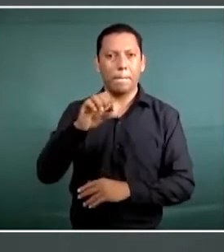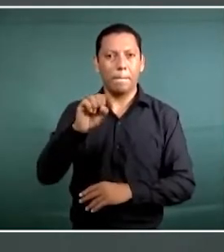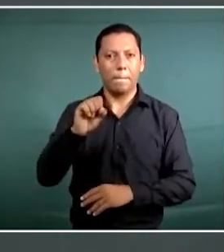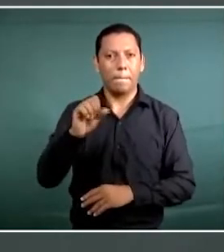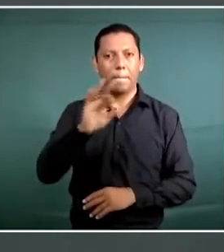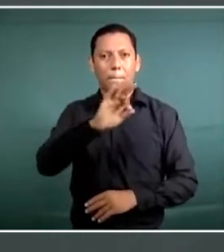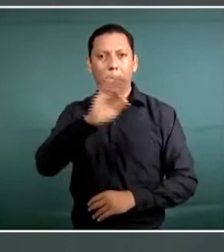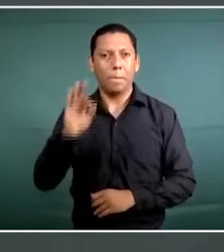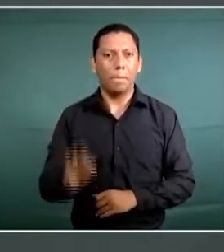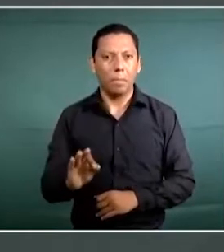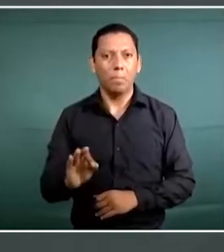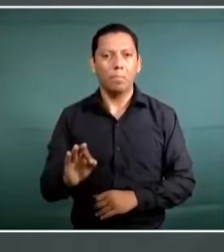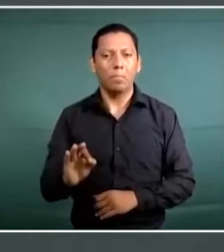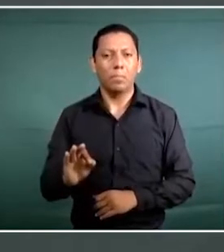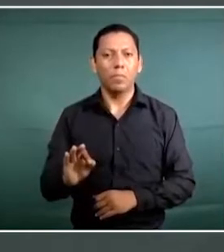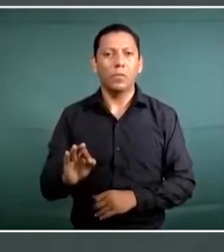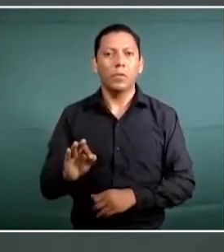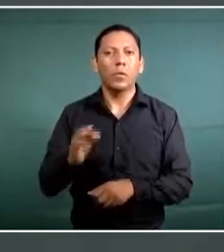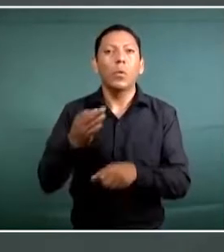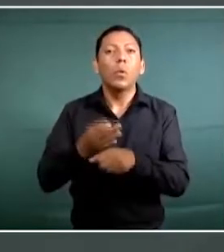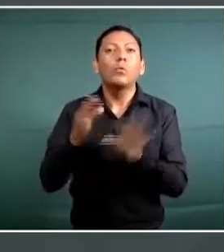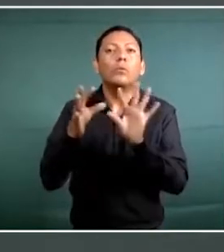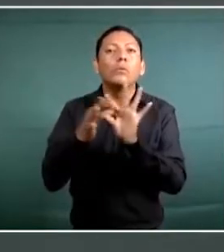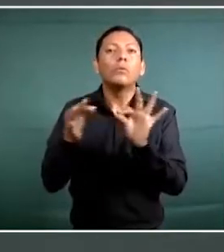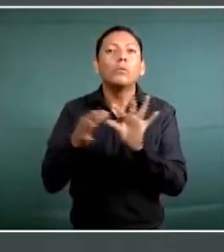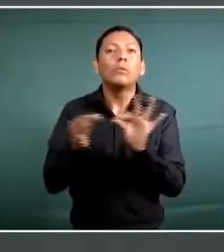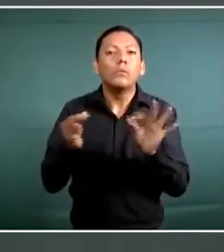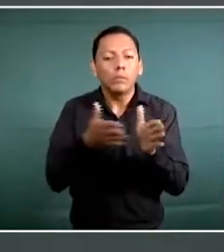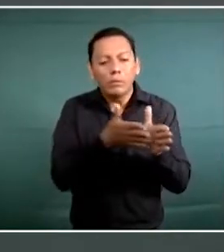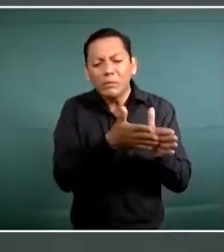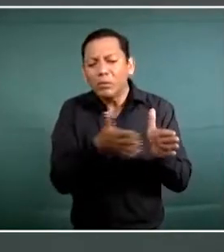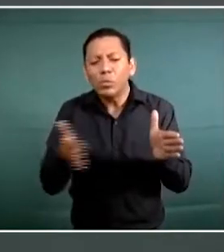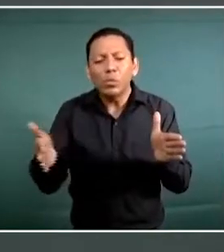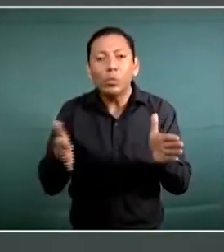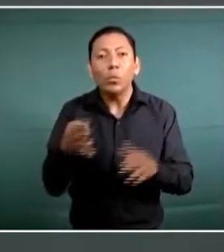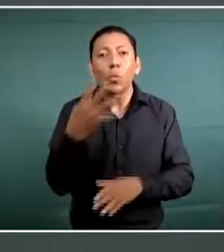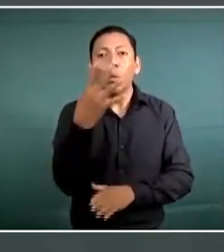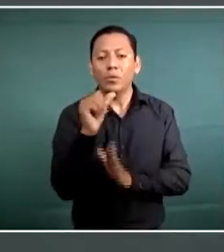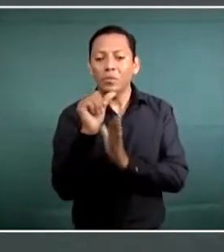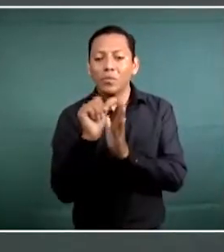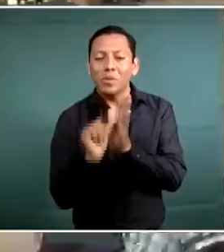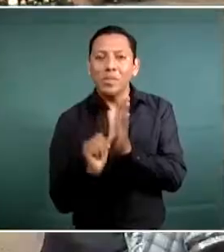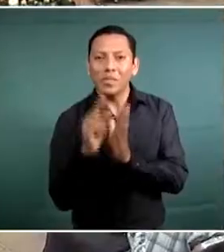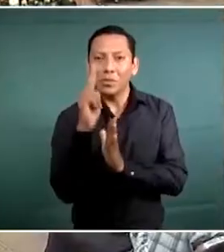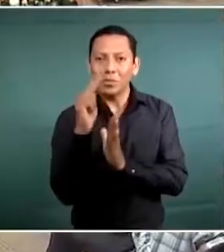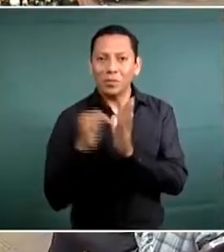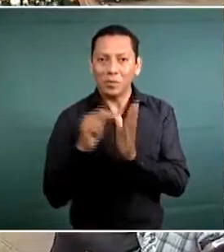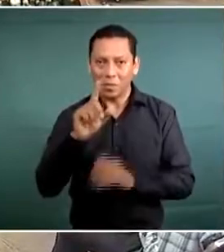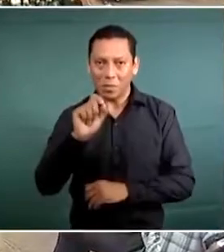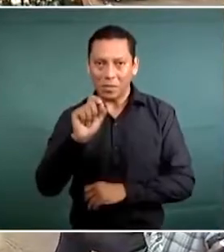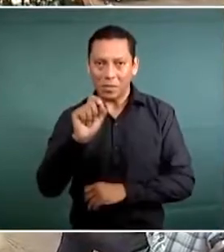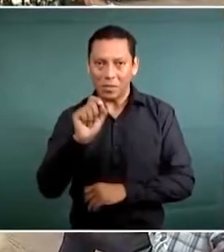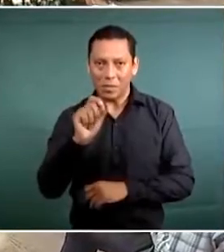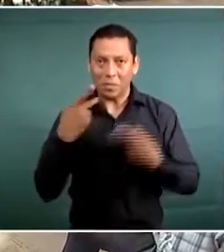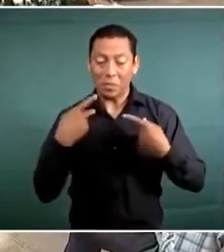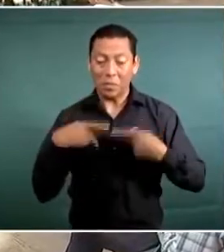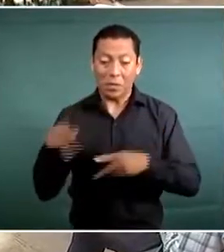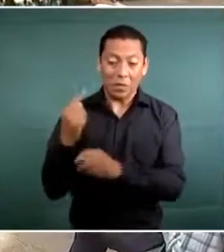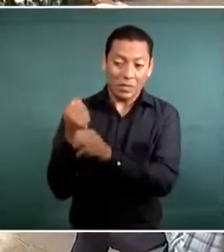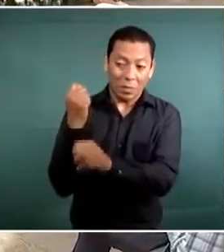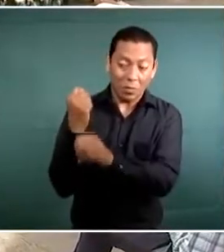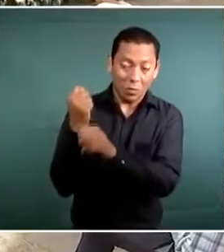en estos, estoy hablando de estos primeros cuatro meses del año, el robo a transportista,